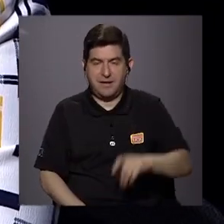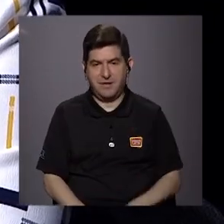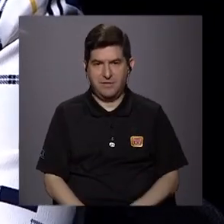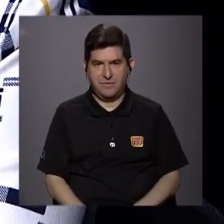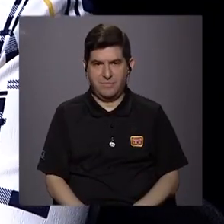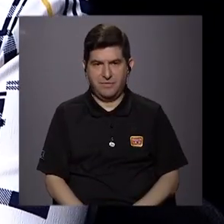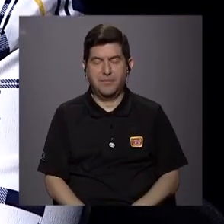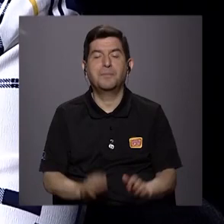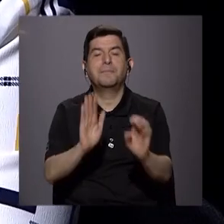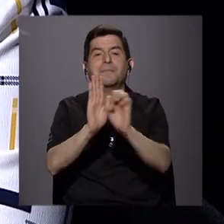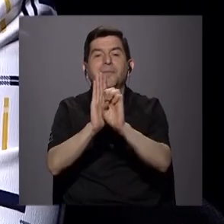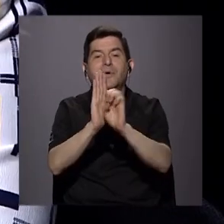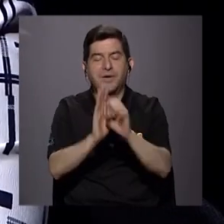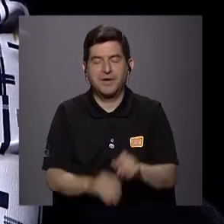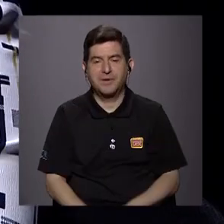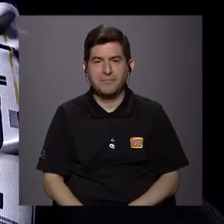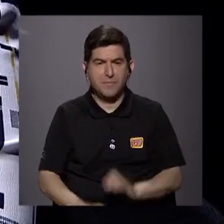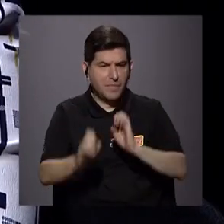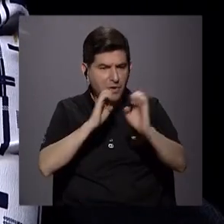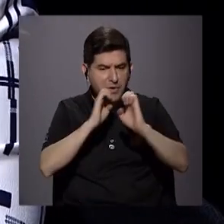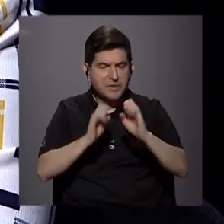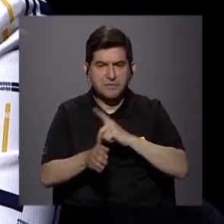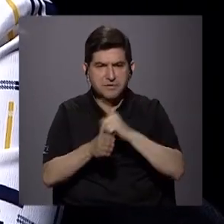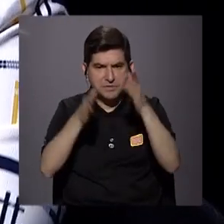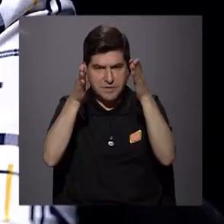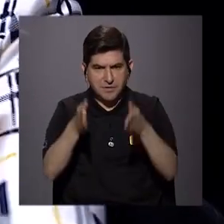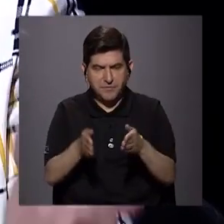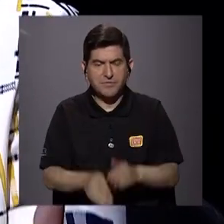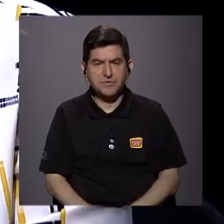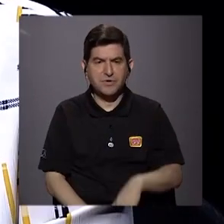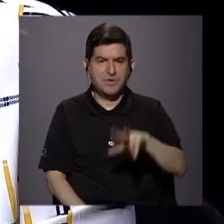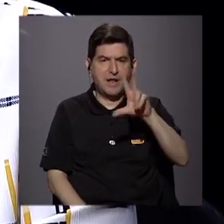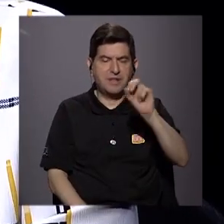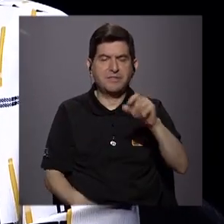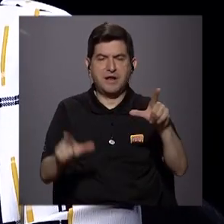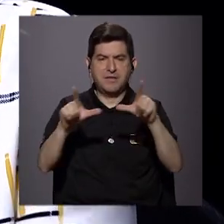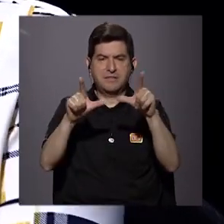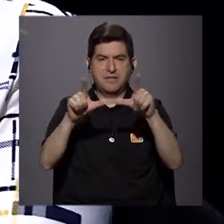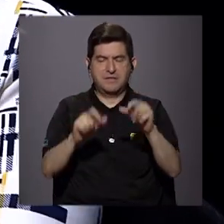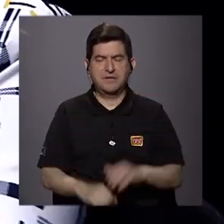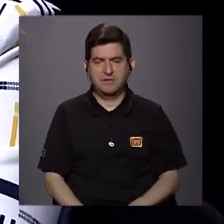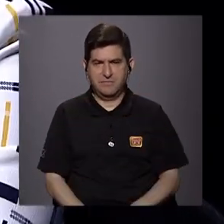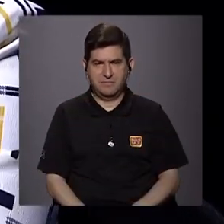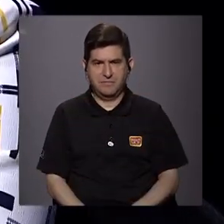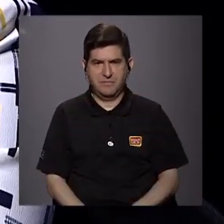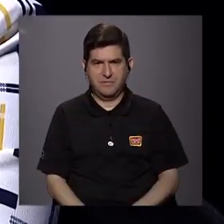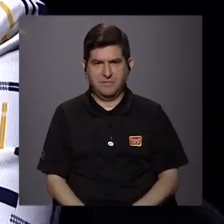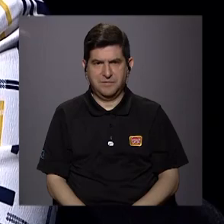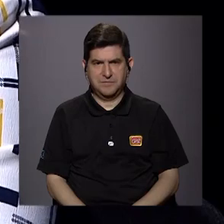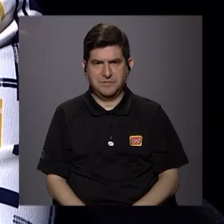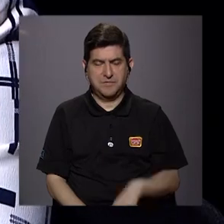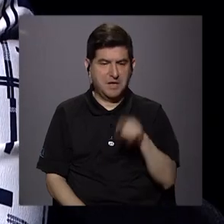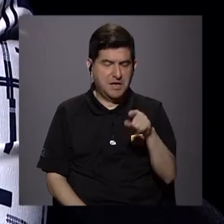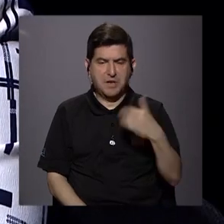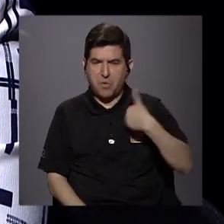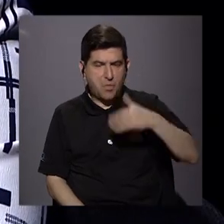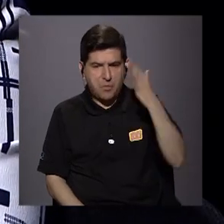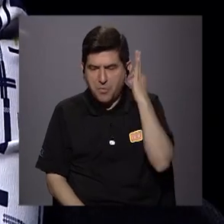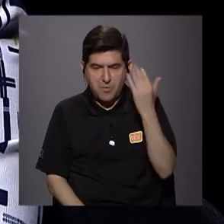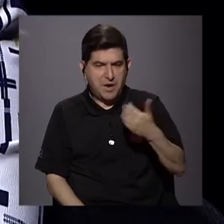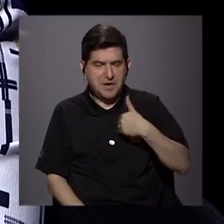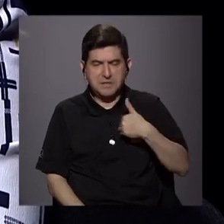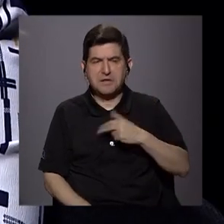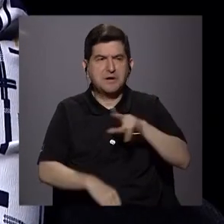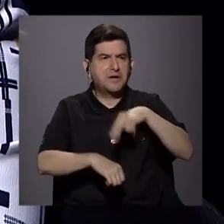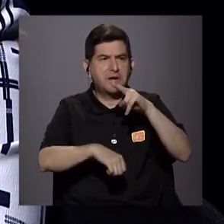Me refiero, por ejemplo, cuando entrevistamos a un profesional, nos traen 30 títulos, ¿verdad? A una profesional o un profesional que tenga un